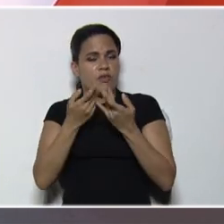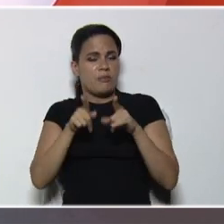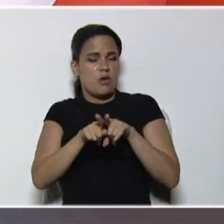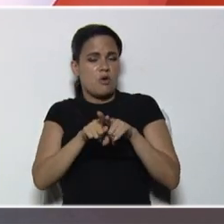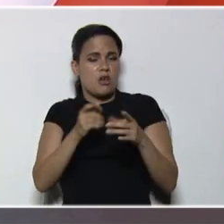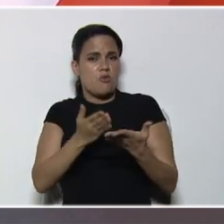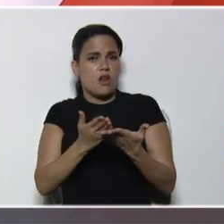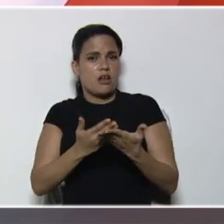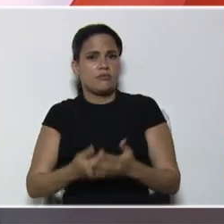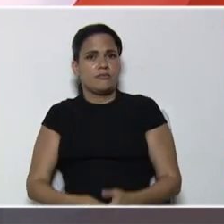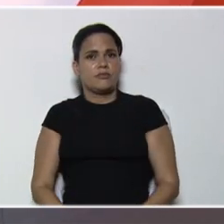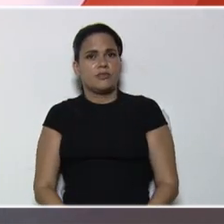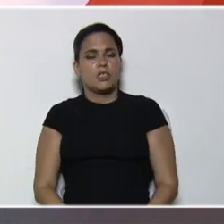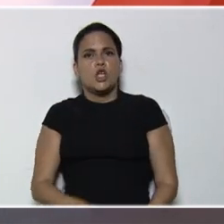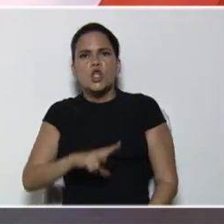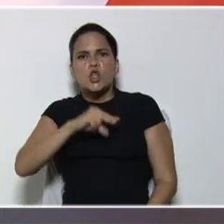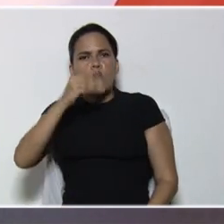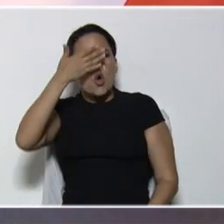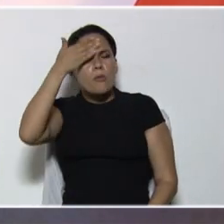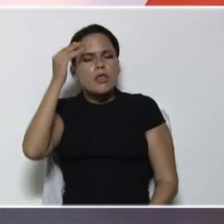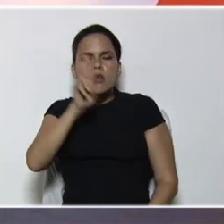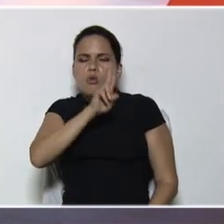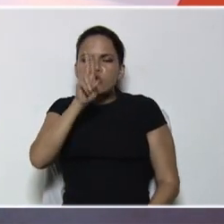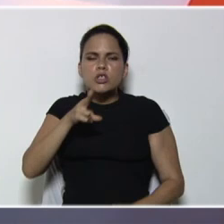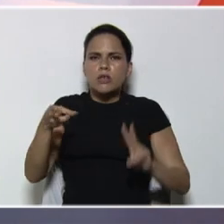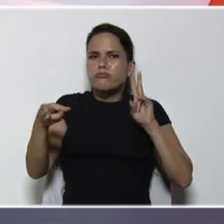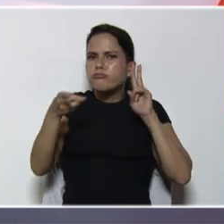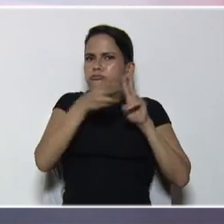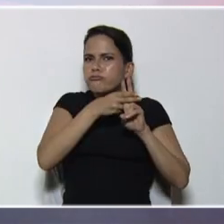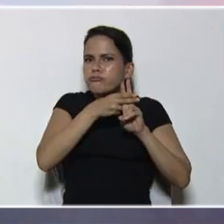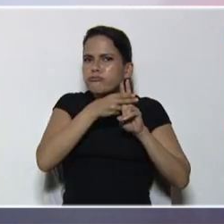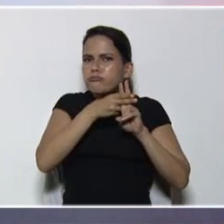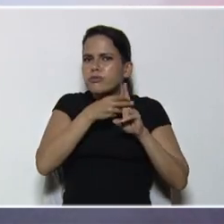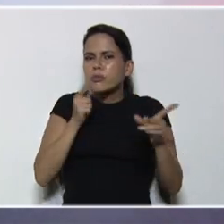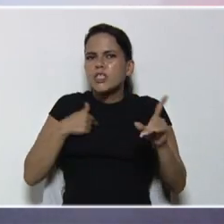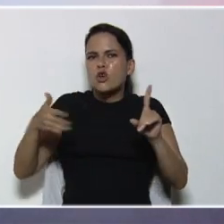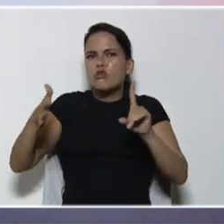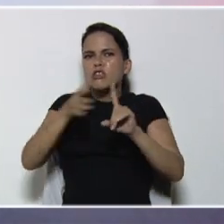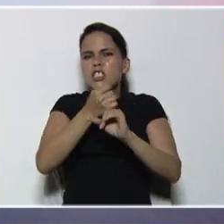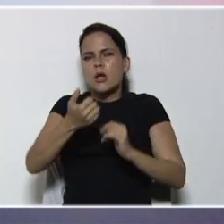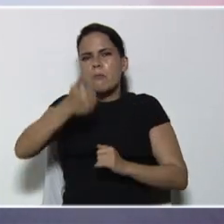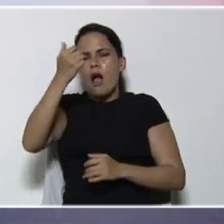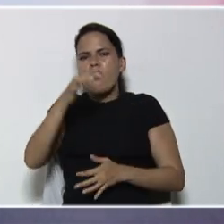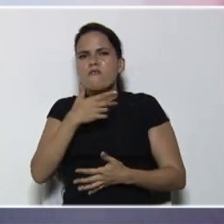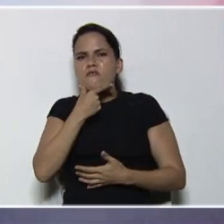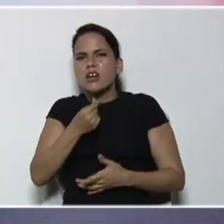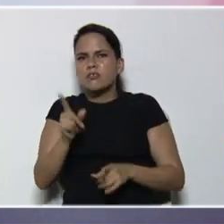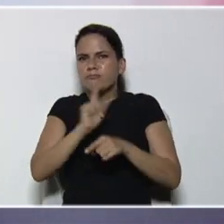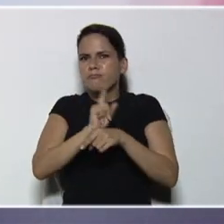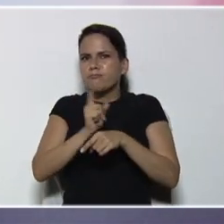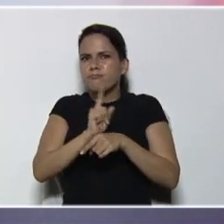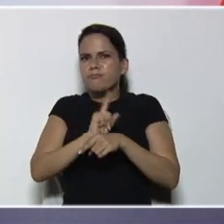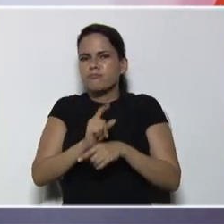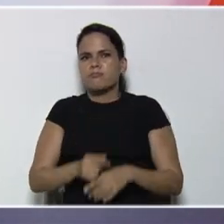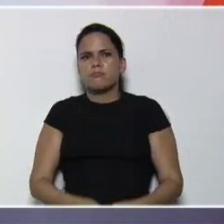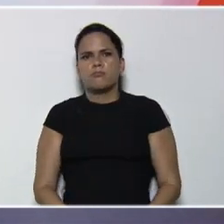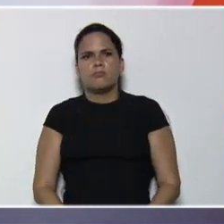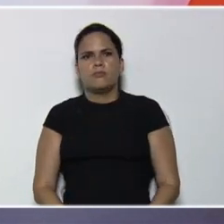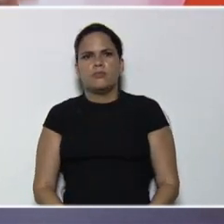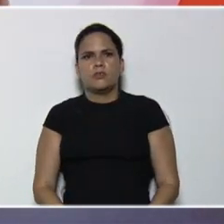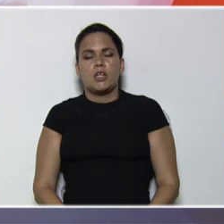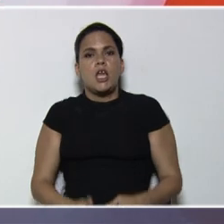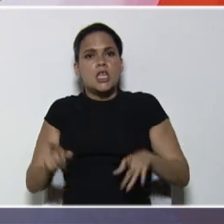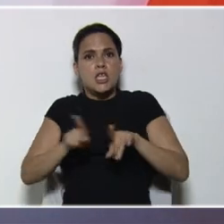una escuela, no olviden usar la etiqueta, cada familia una escuela, porque así nos conseguimos, de una manera más fácil, rápida y cómoda,